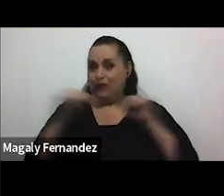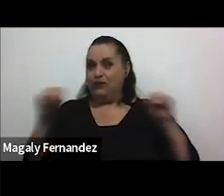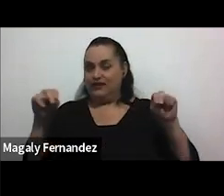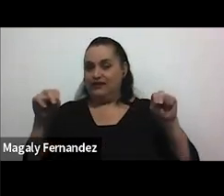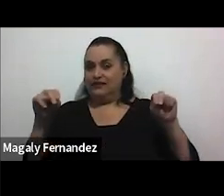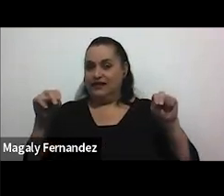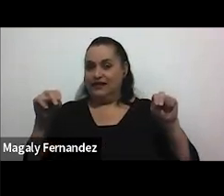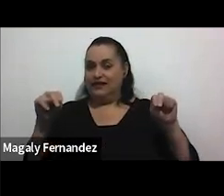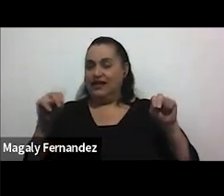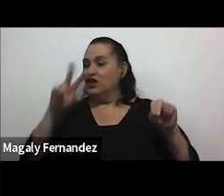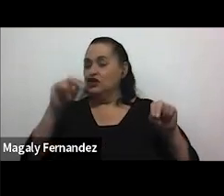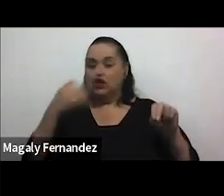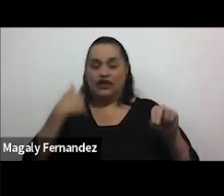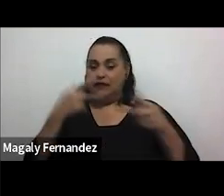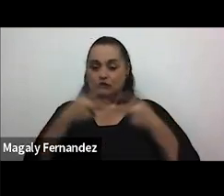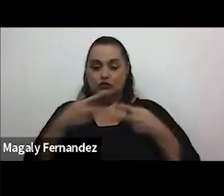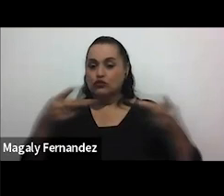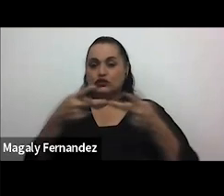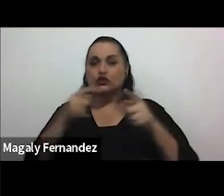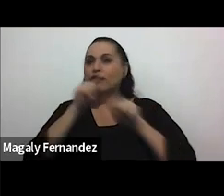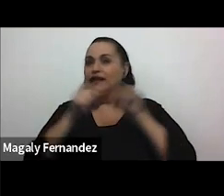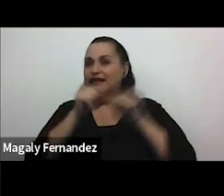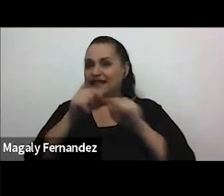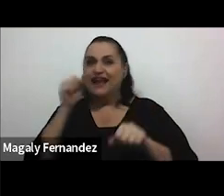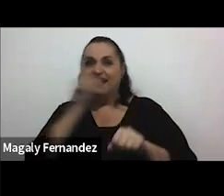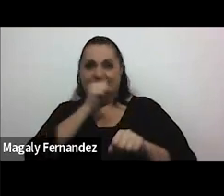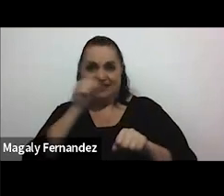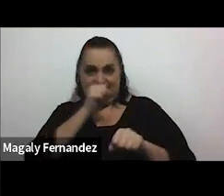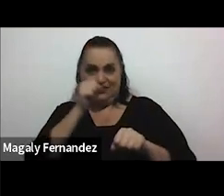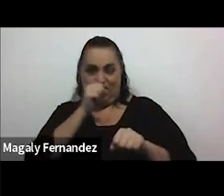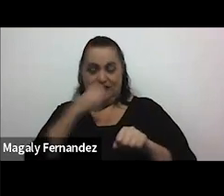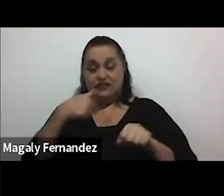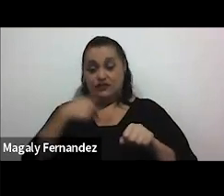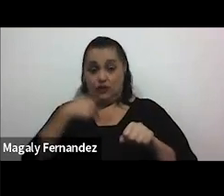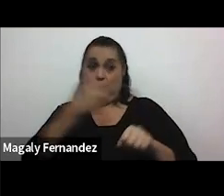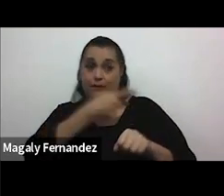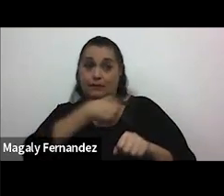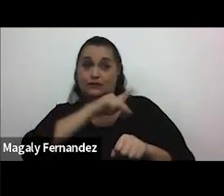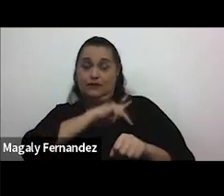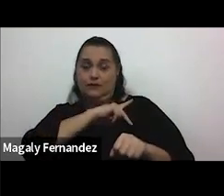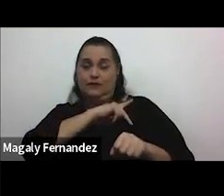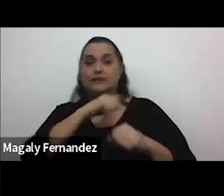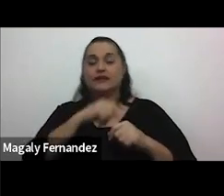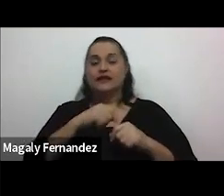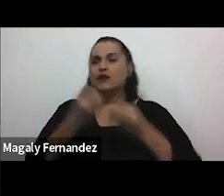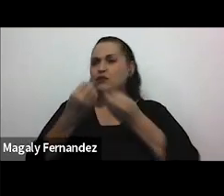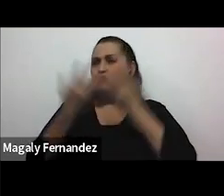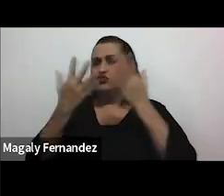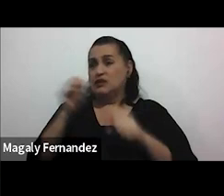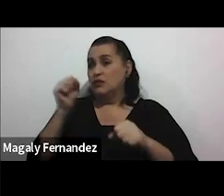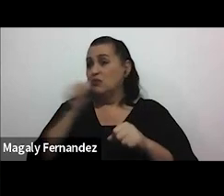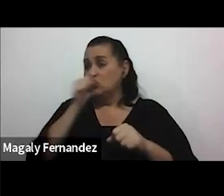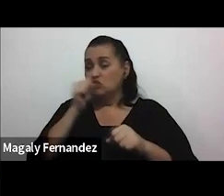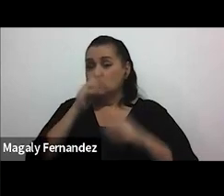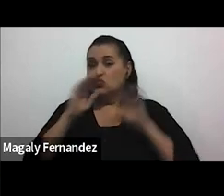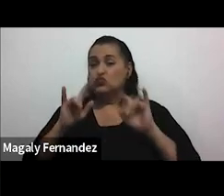tener una posición crítica sobre ellas ¿verdad? en lo particular mucha de la música sobre todo el